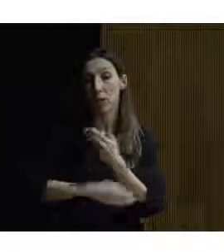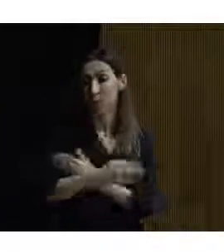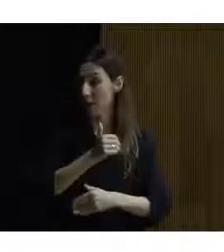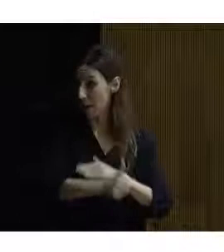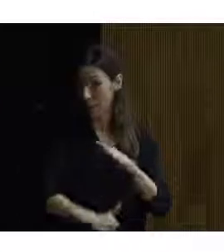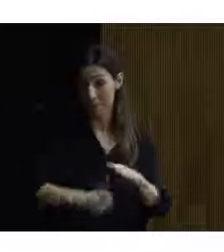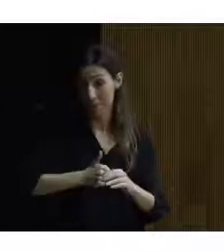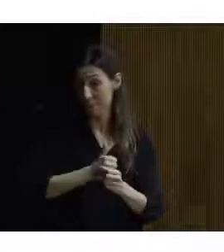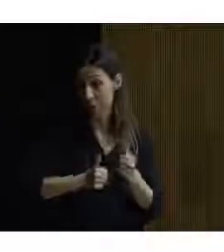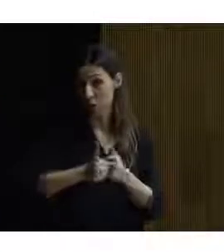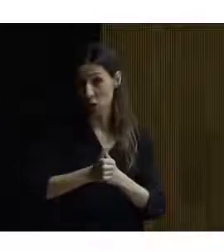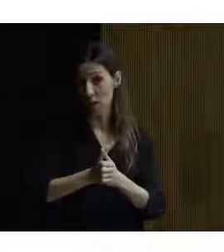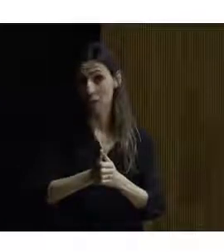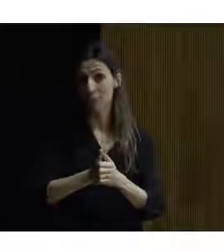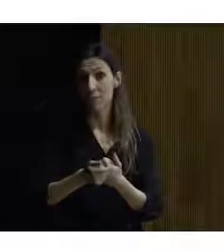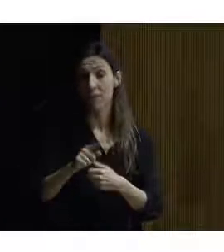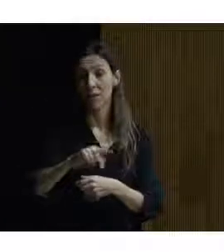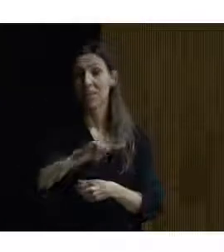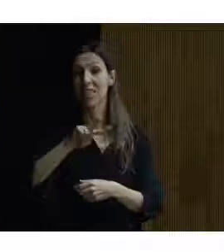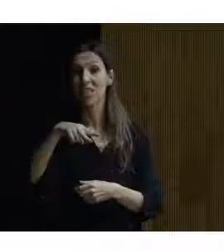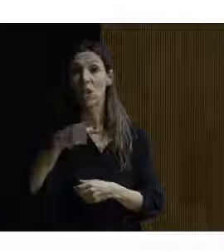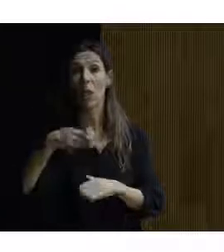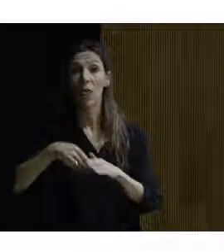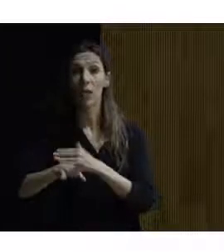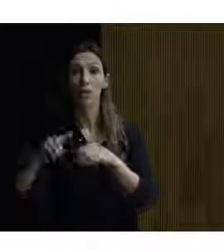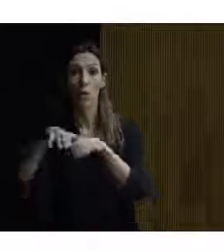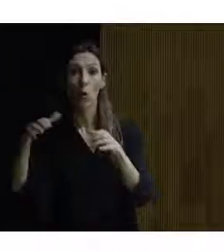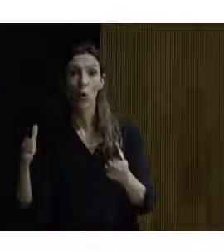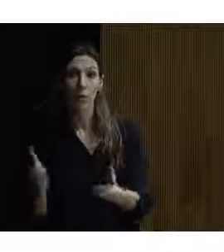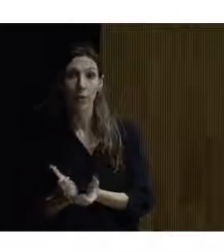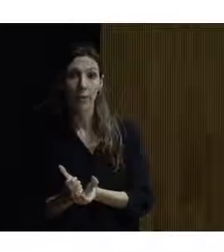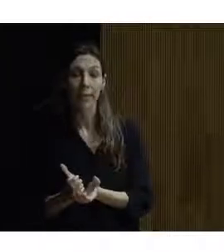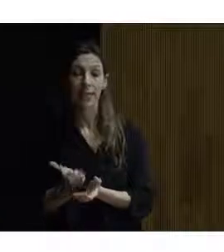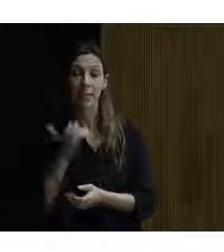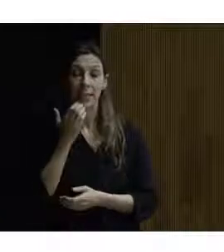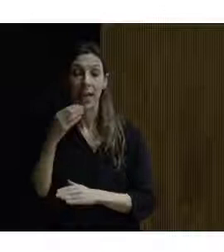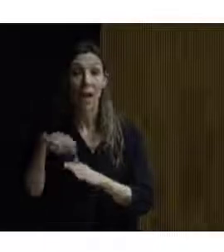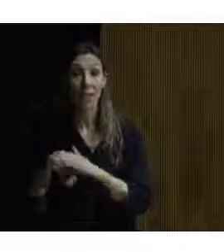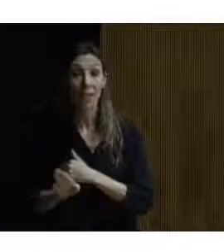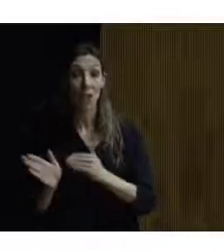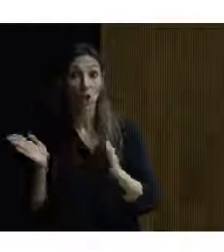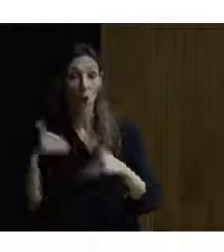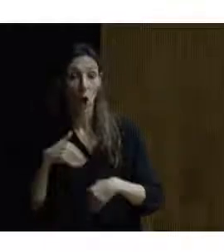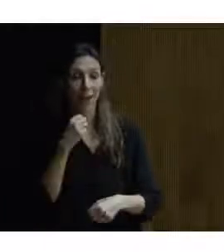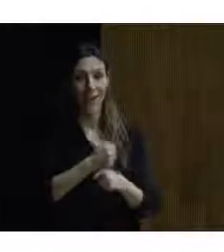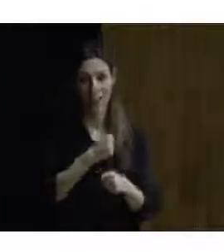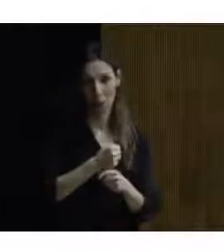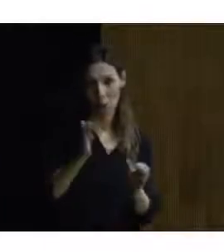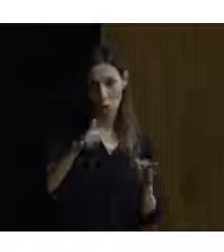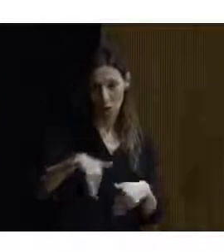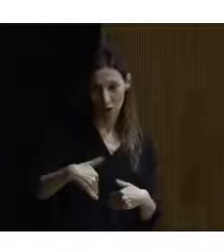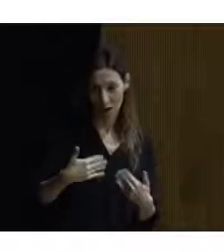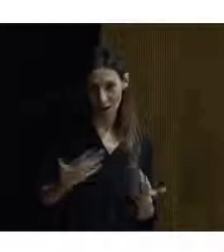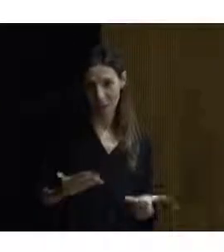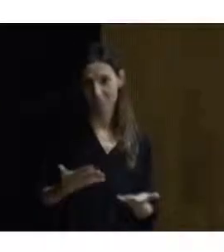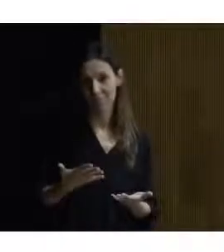y el segundo gran pilar es la accesibilidad universal sin la accesibilidad no hay empleo y en este caso tampoco